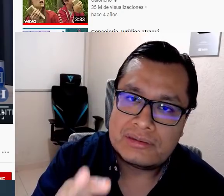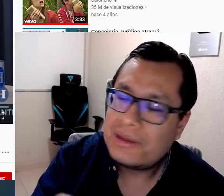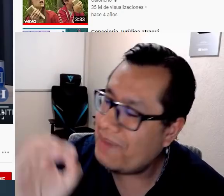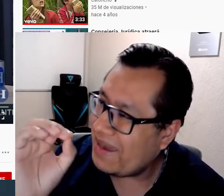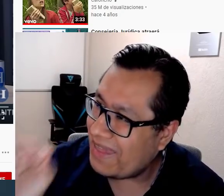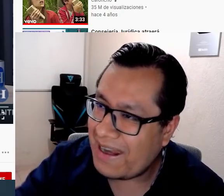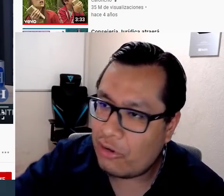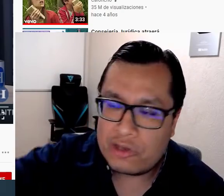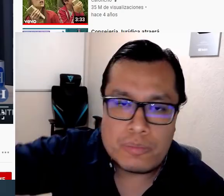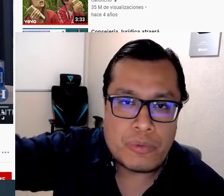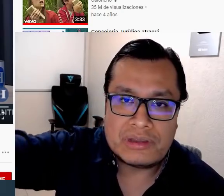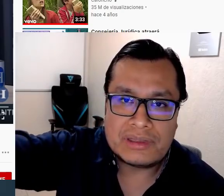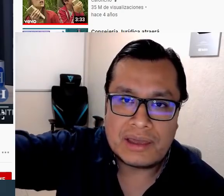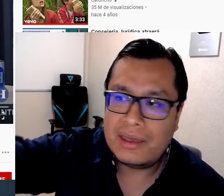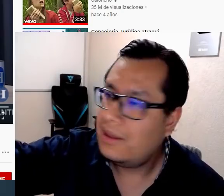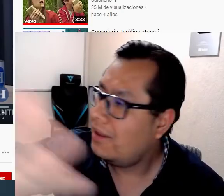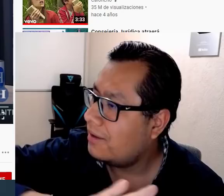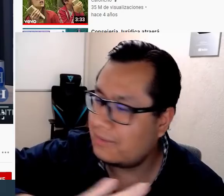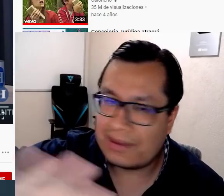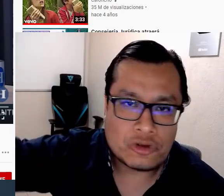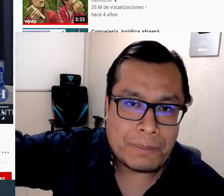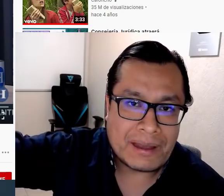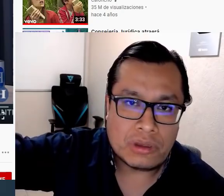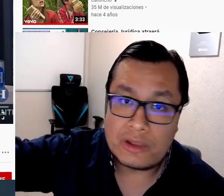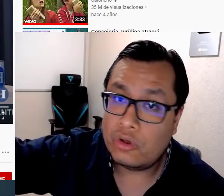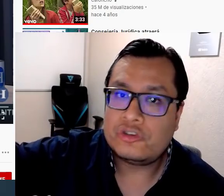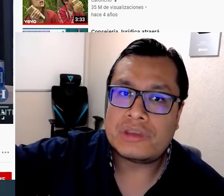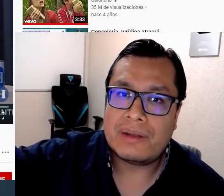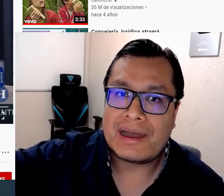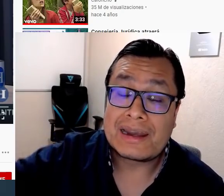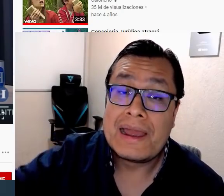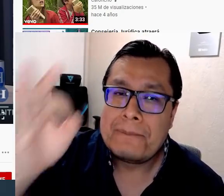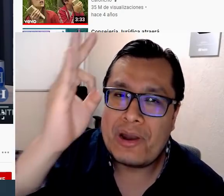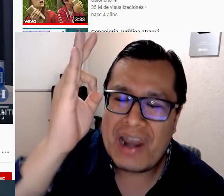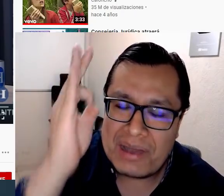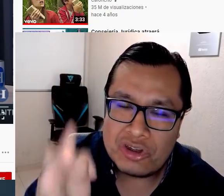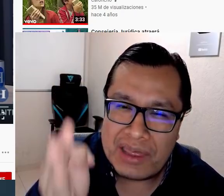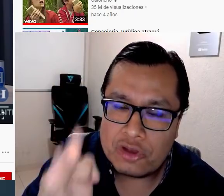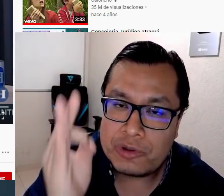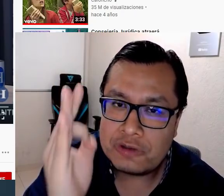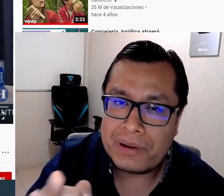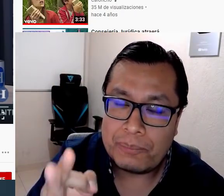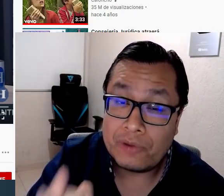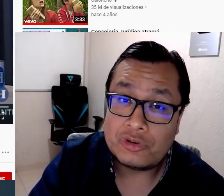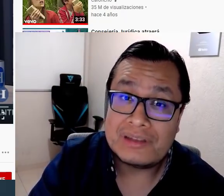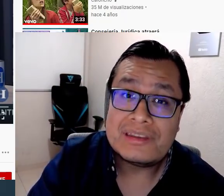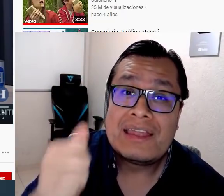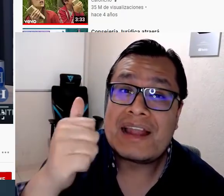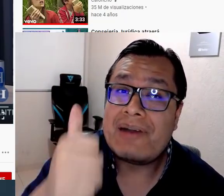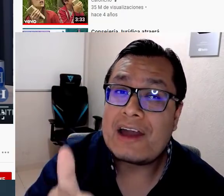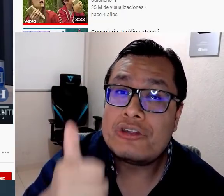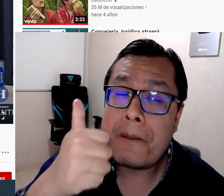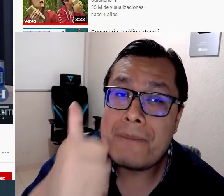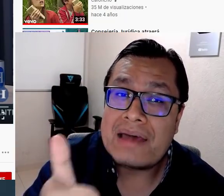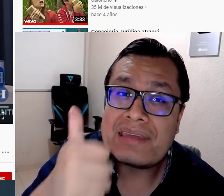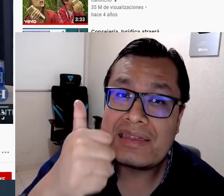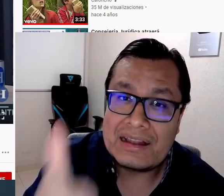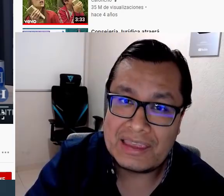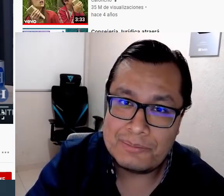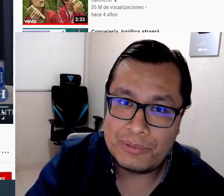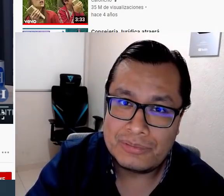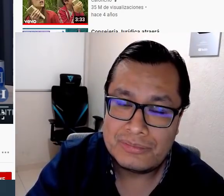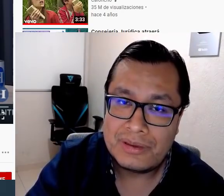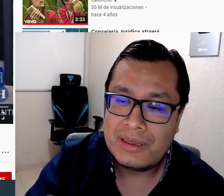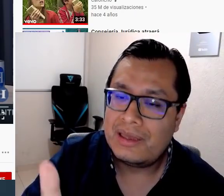docentes. Me queda claro que hay un porcentaje que se hizo pato y que no quiso trabajar, pero la mayoría de los buenos profesores trabajaron más